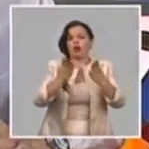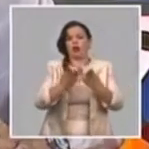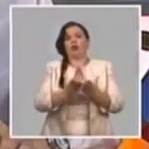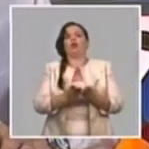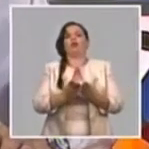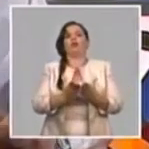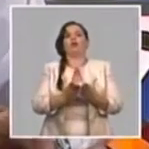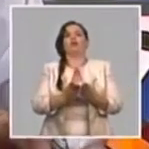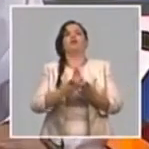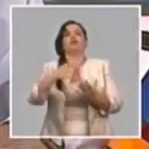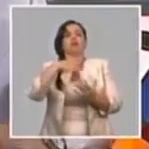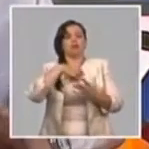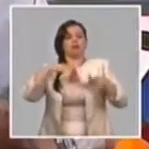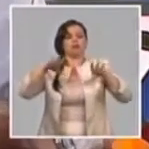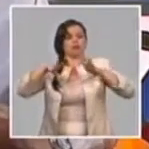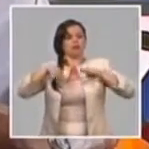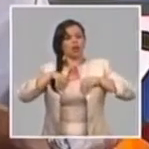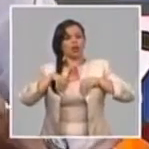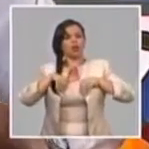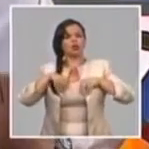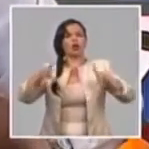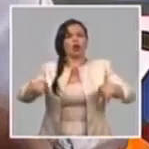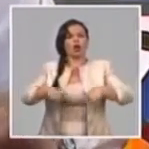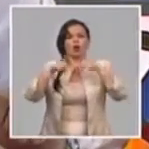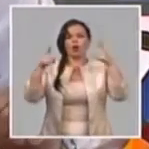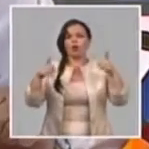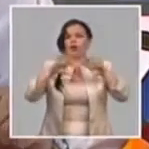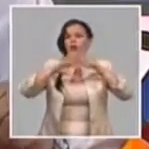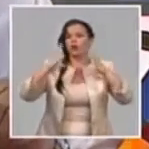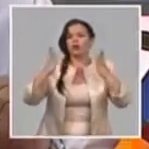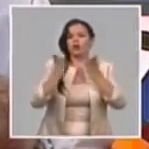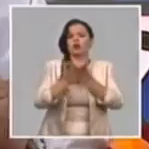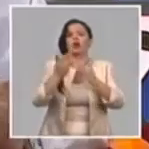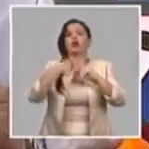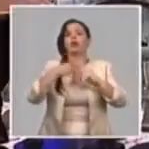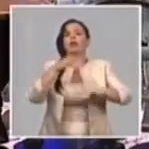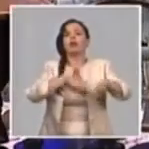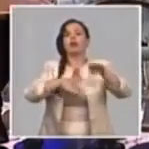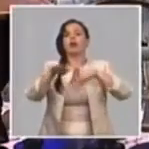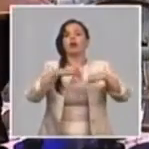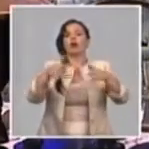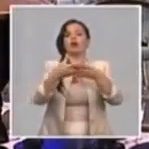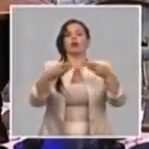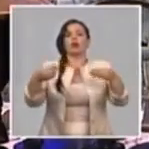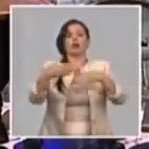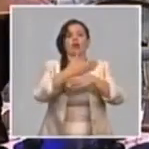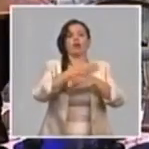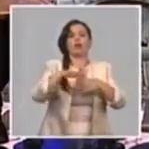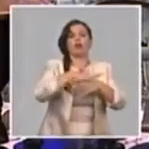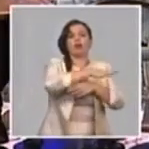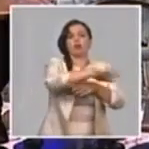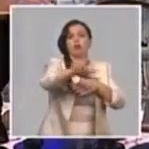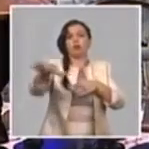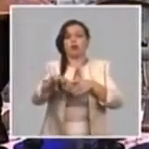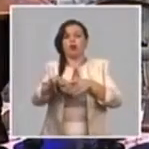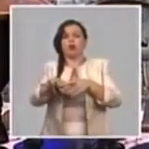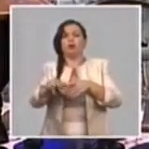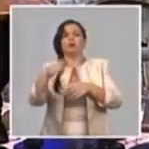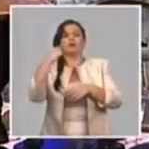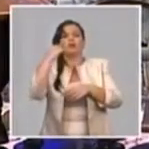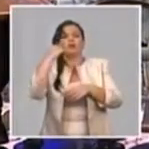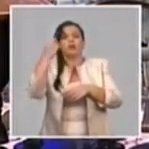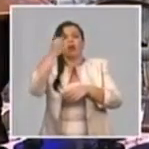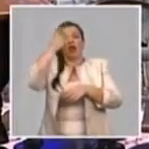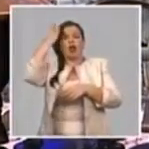solicitud y asimilación de nuevas tierras estatales ociosas para producir. Yo creo que el propio llamado que ha hecho el presidente en las